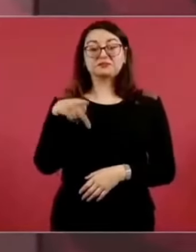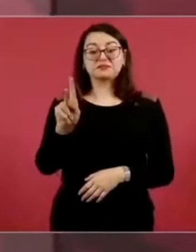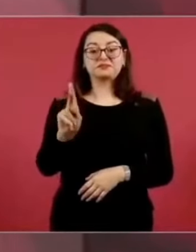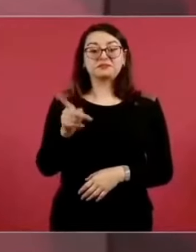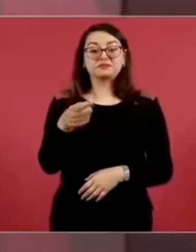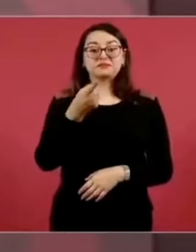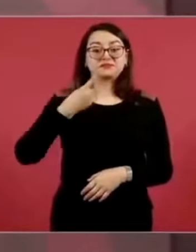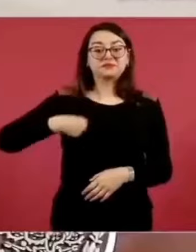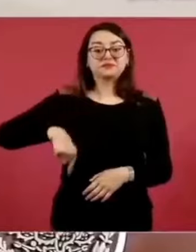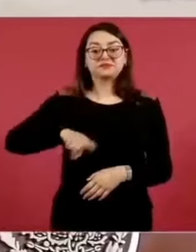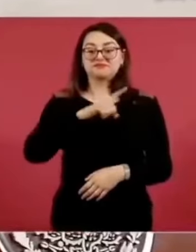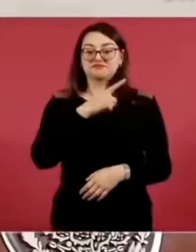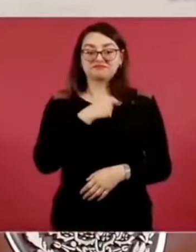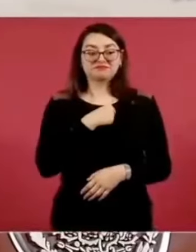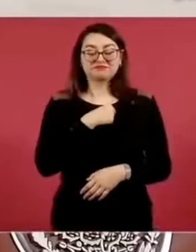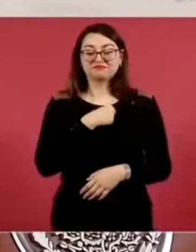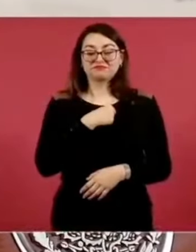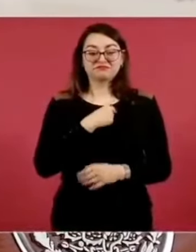muy arriba.